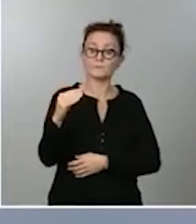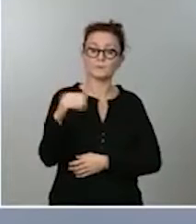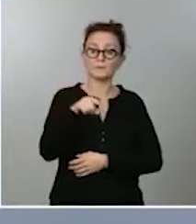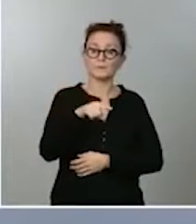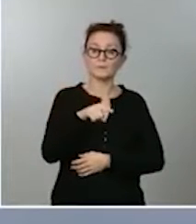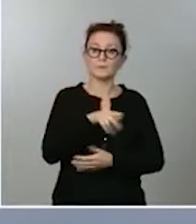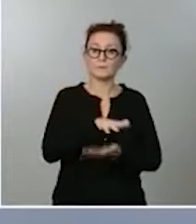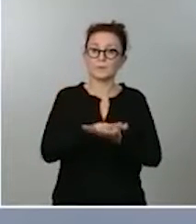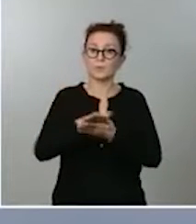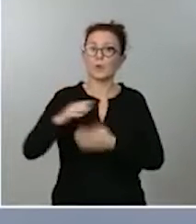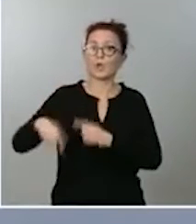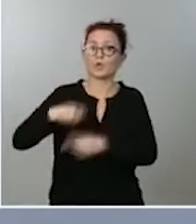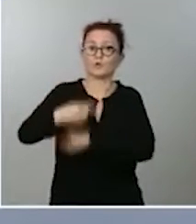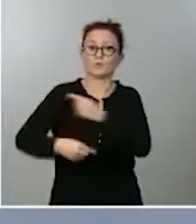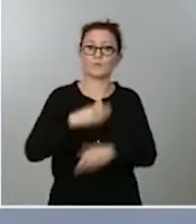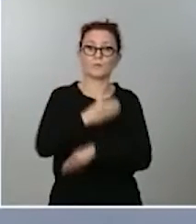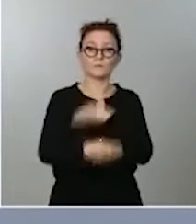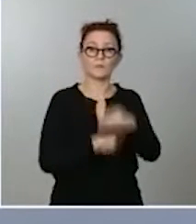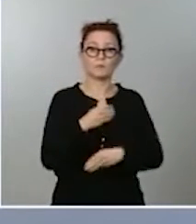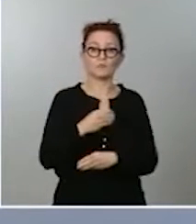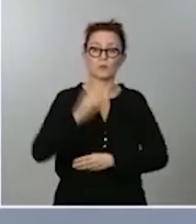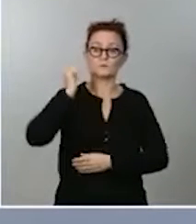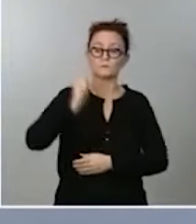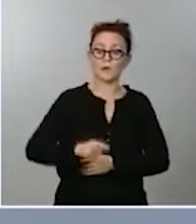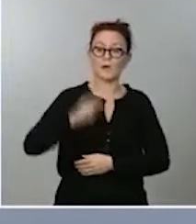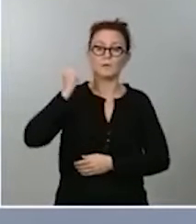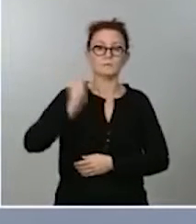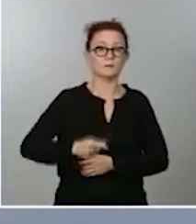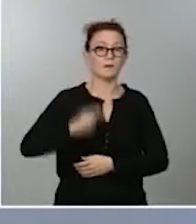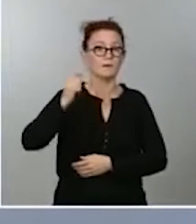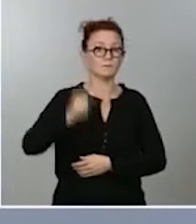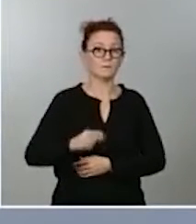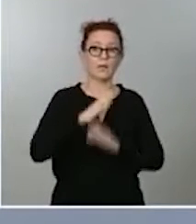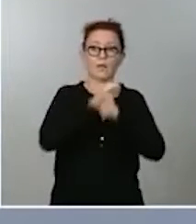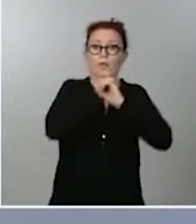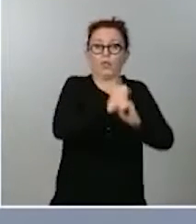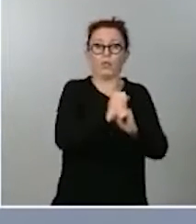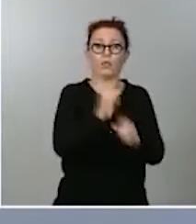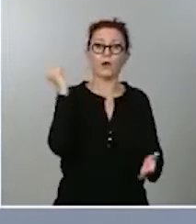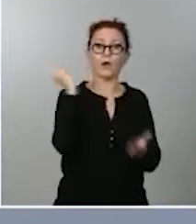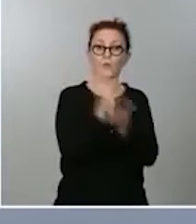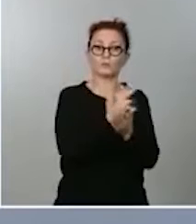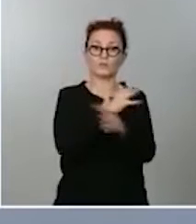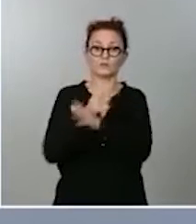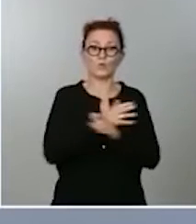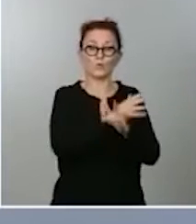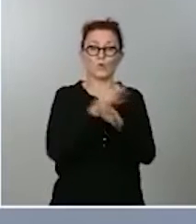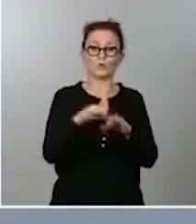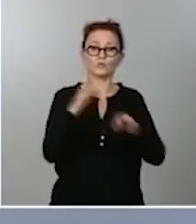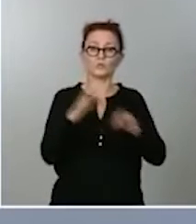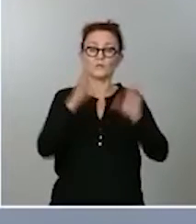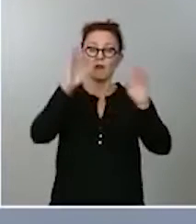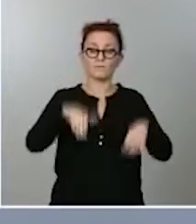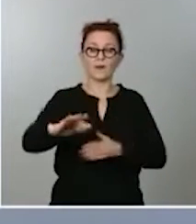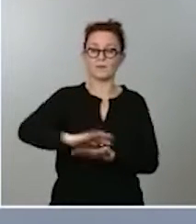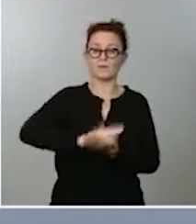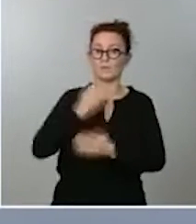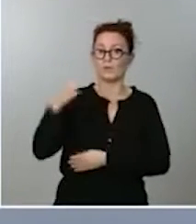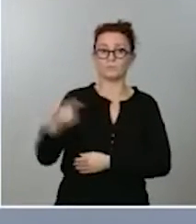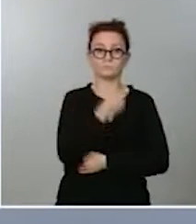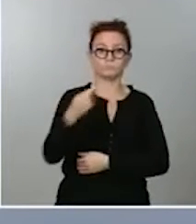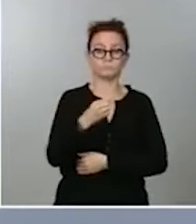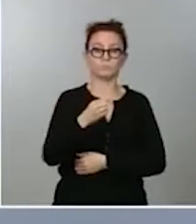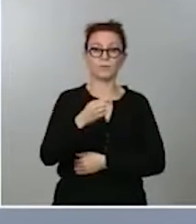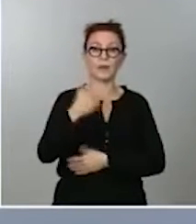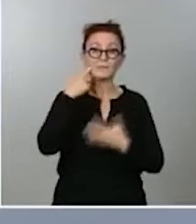determinado uso compulsivo de los juegos de azar y de las apuestas eran tremendamente nefastas para la salud de